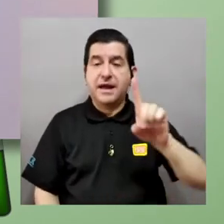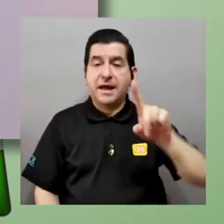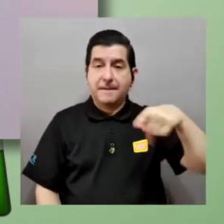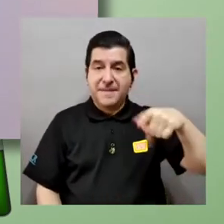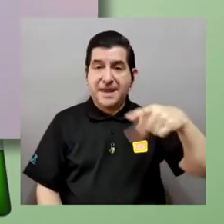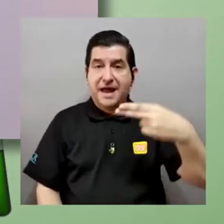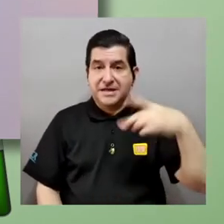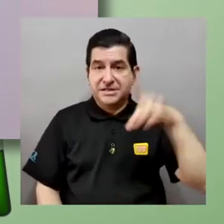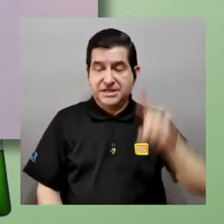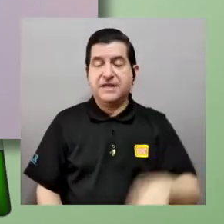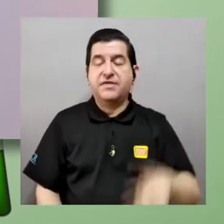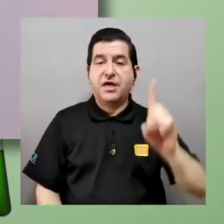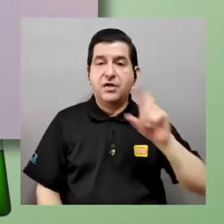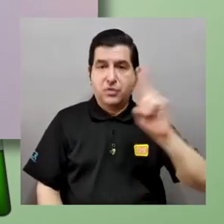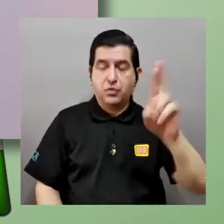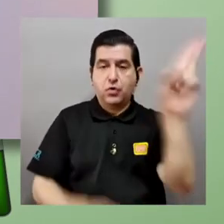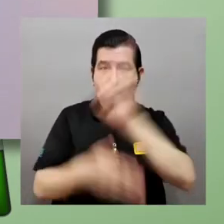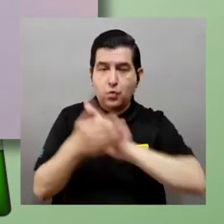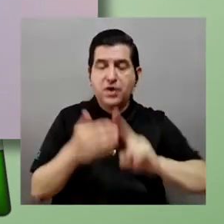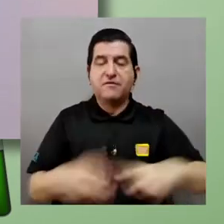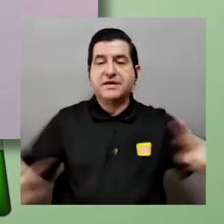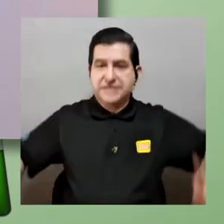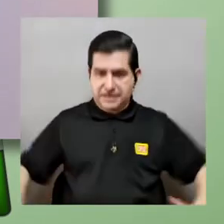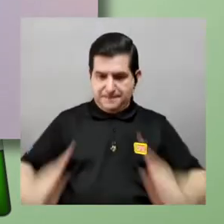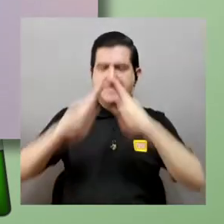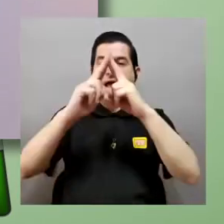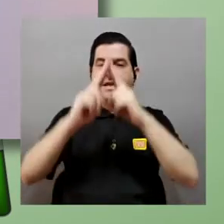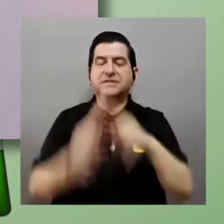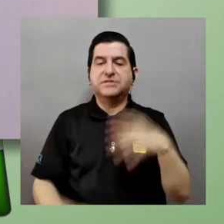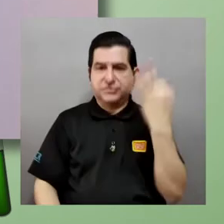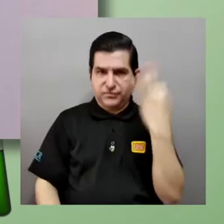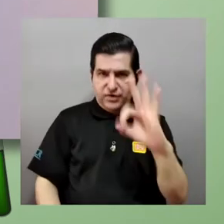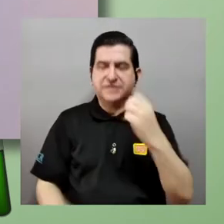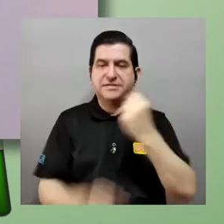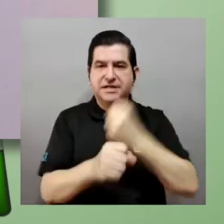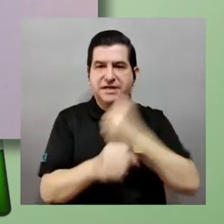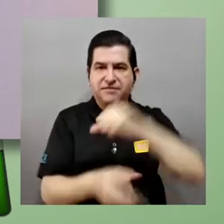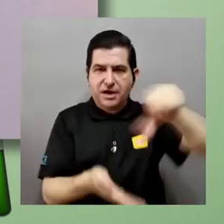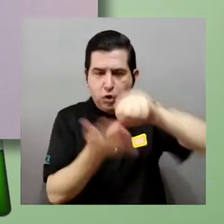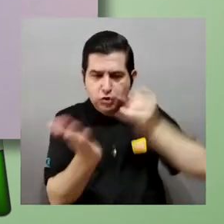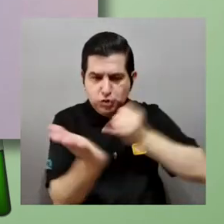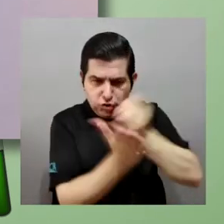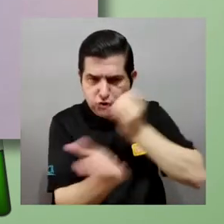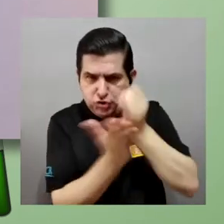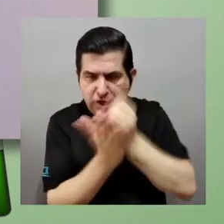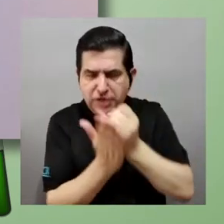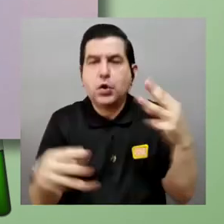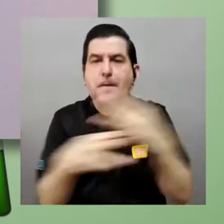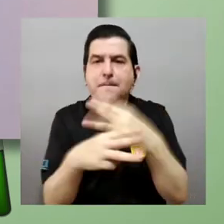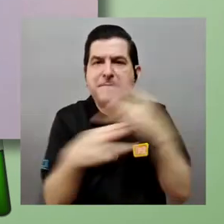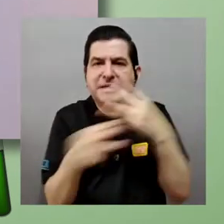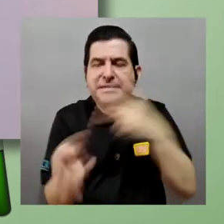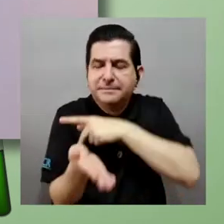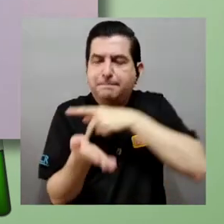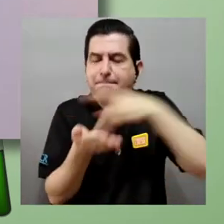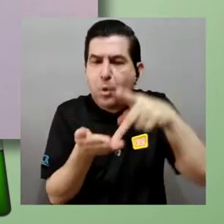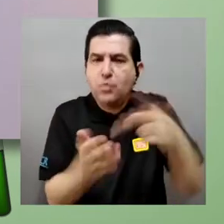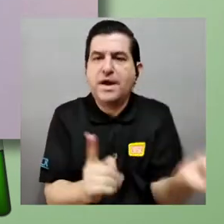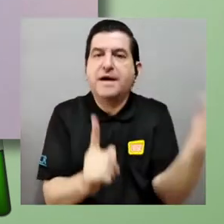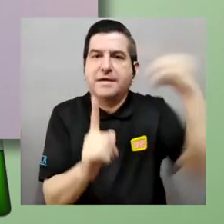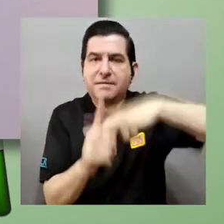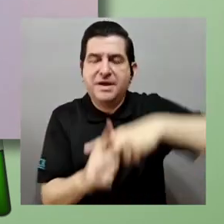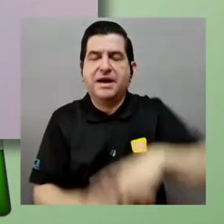tiene un doctorado en matemáticas de la universidad de parís en francia y labora en el centro de investigación en matemáticas